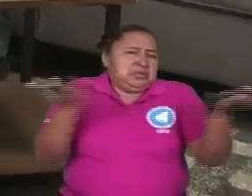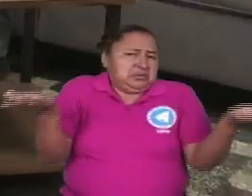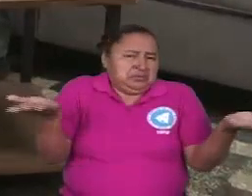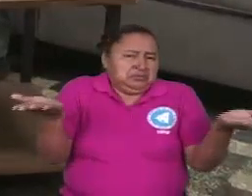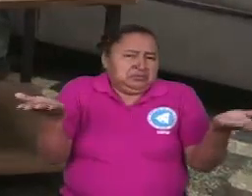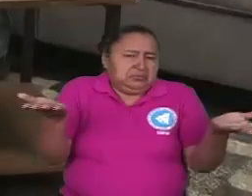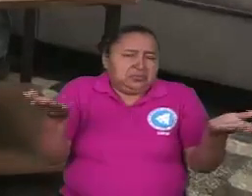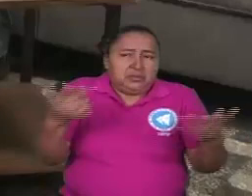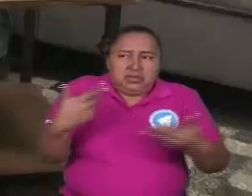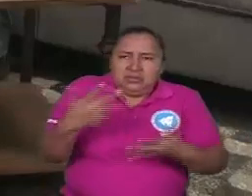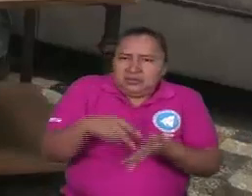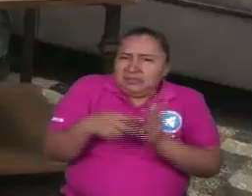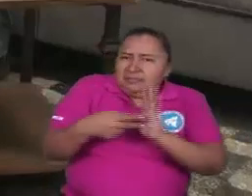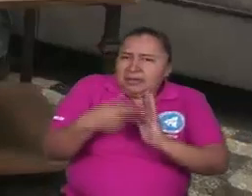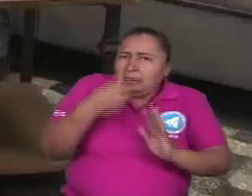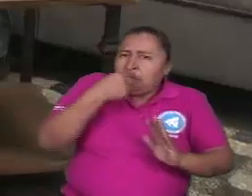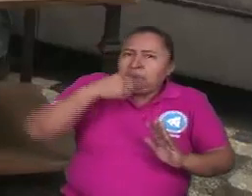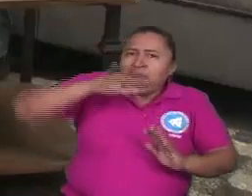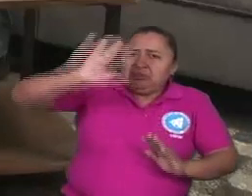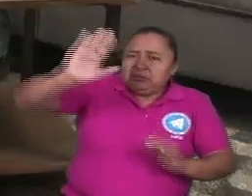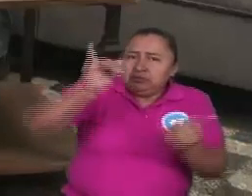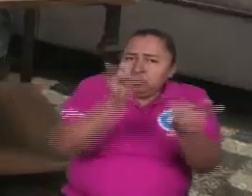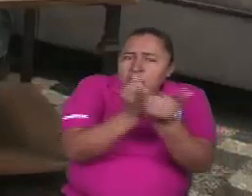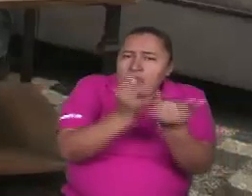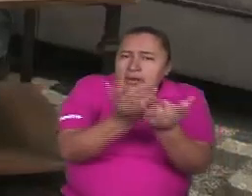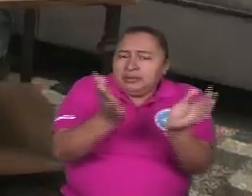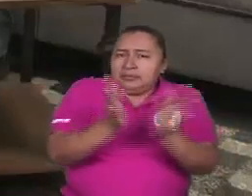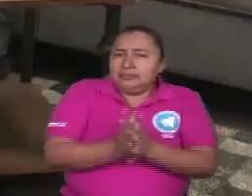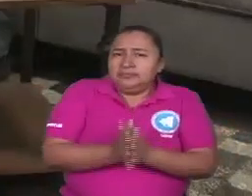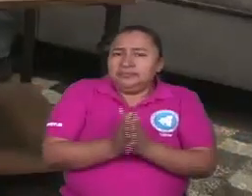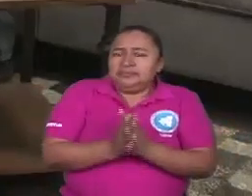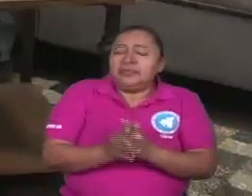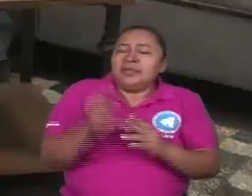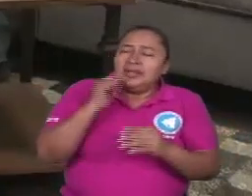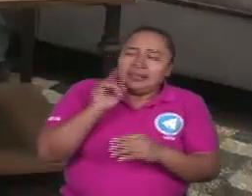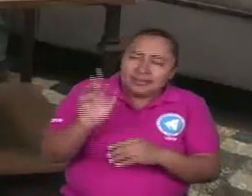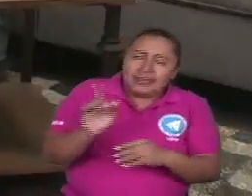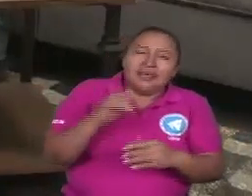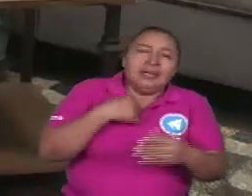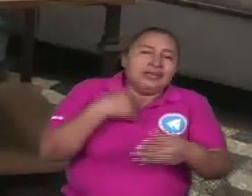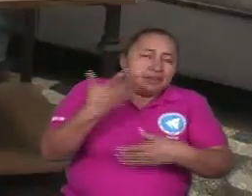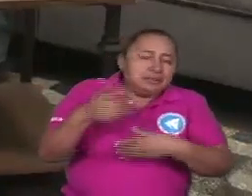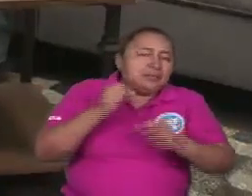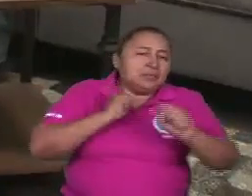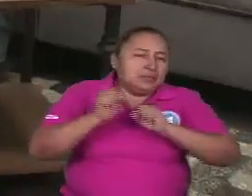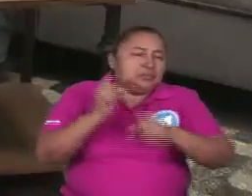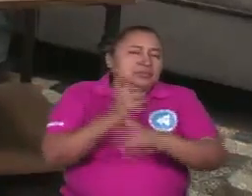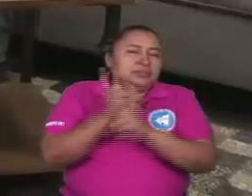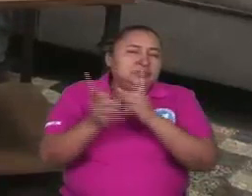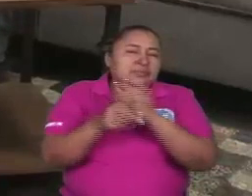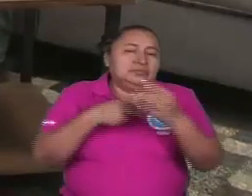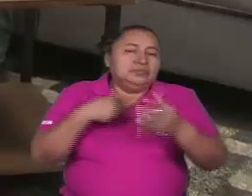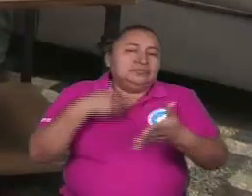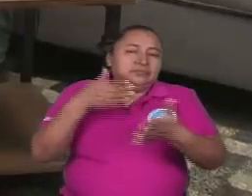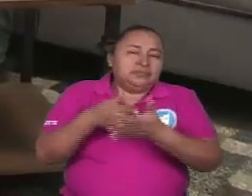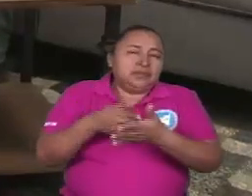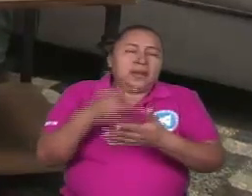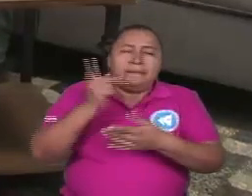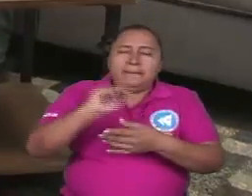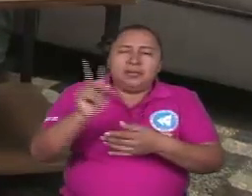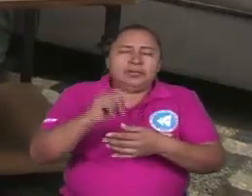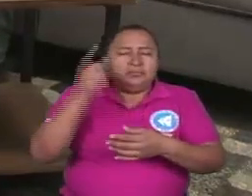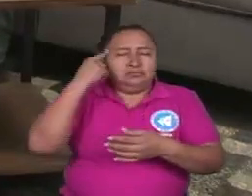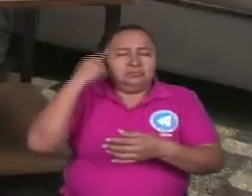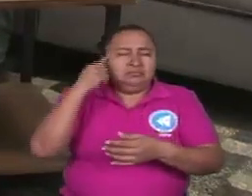no serán fascistas. Bueno, don José, tenemos que hacer una pausa, pero dentro de esa dinámica creo que tampoco les interesaba durante 16